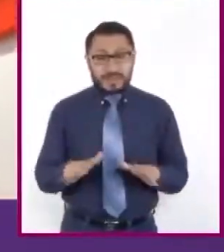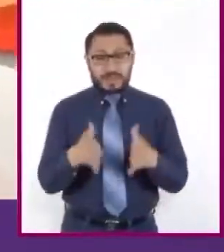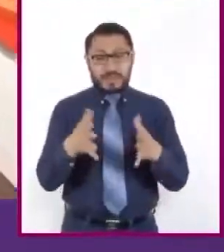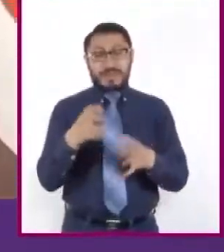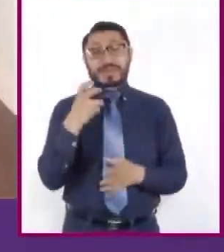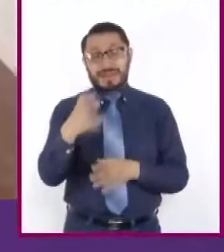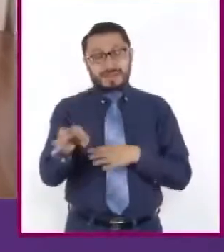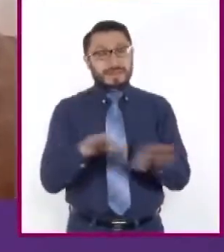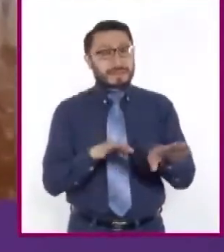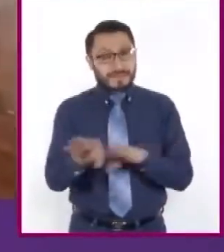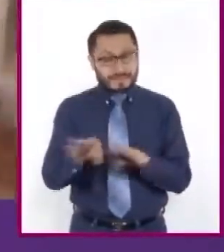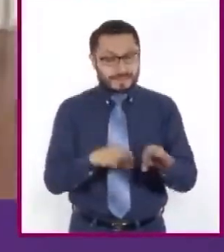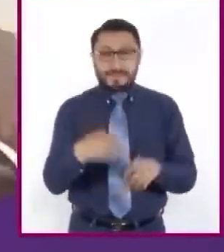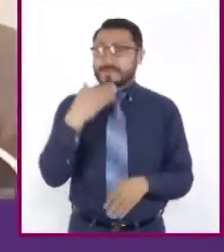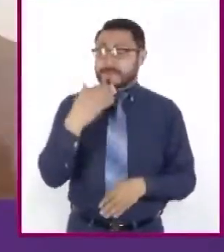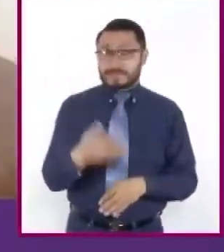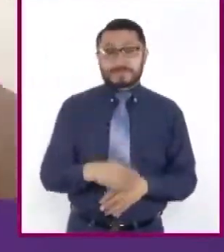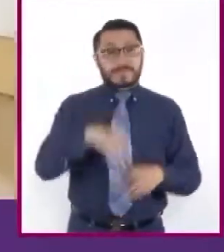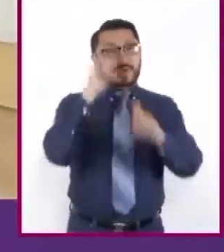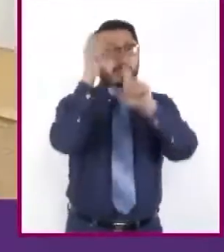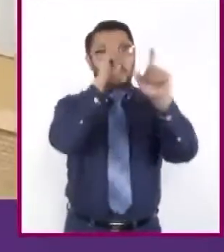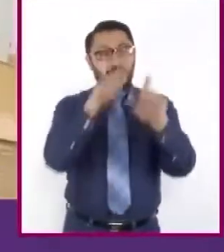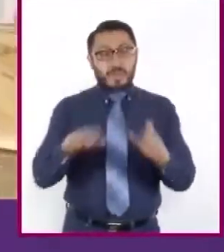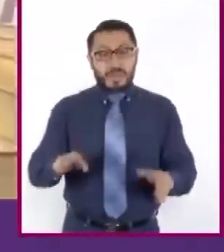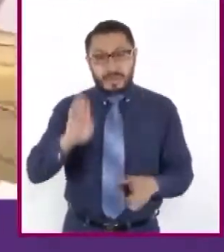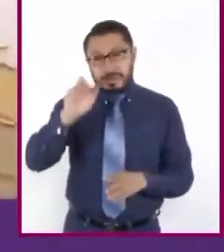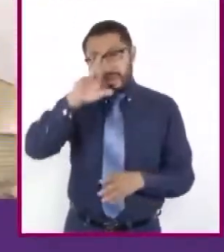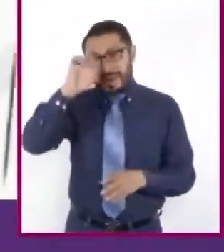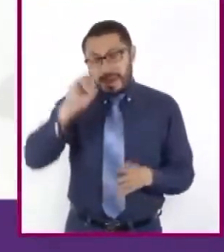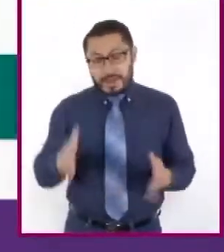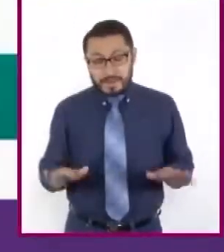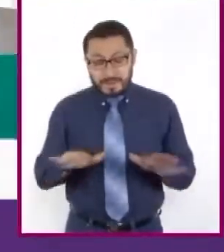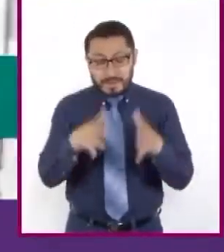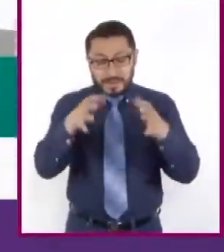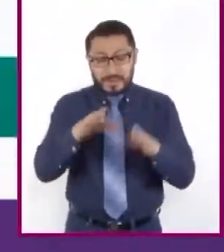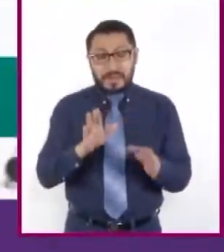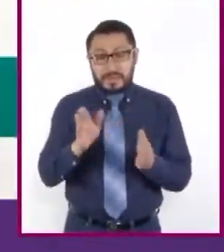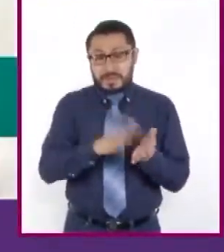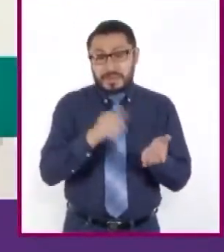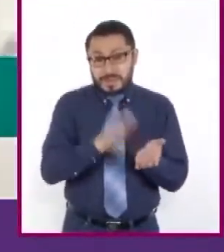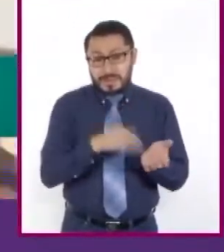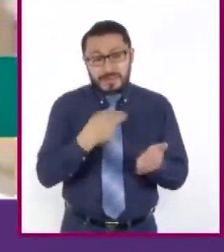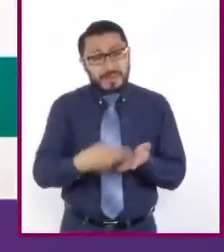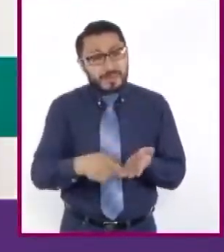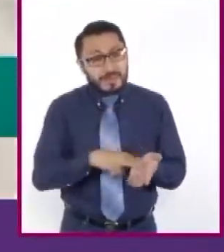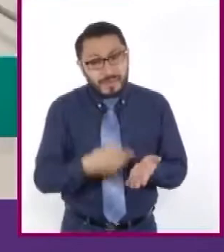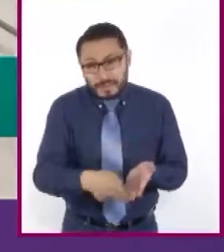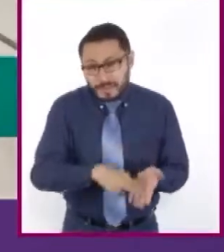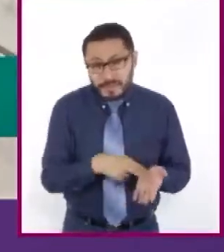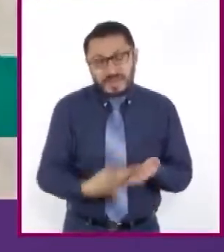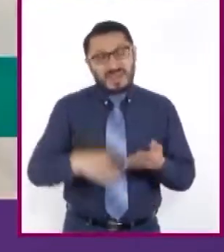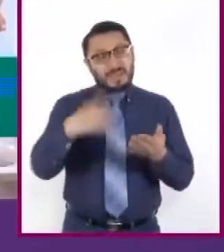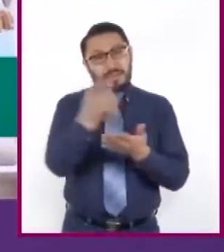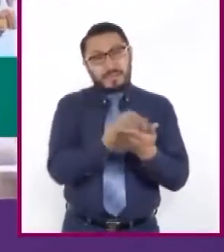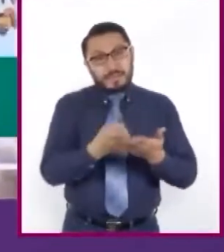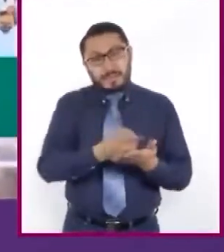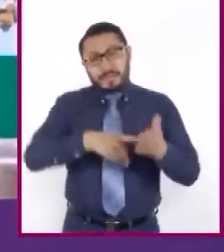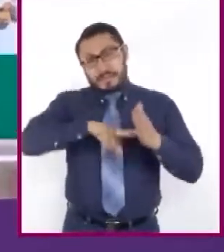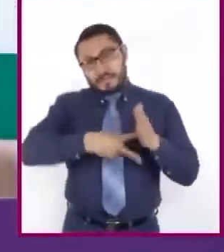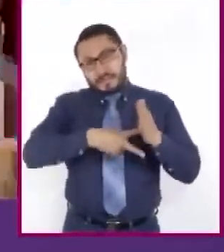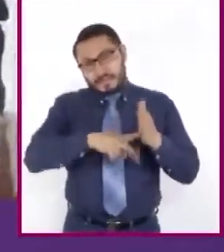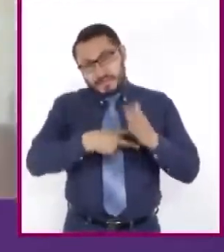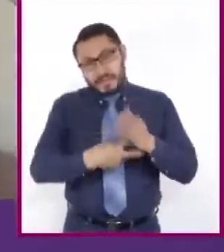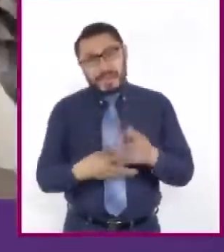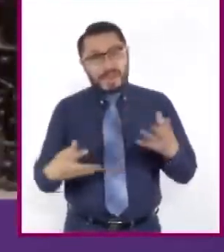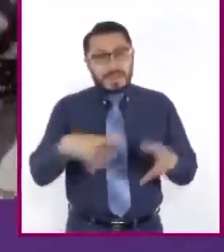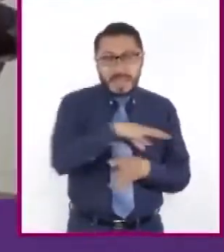La escultura, el barro, la pintura, los textiles, el papel, el diseño industrial y la arquitectura se fusionan